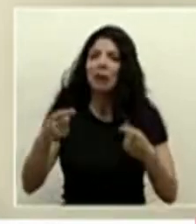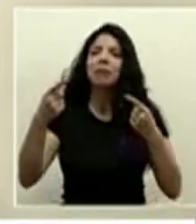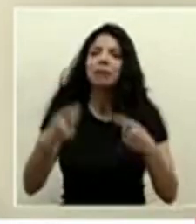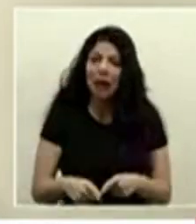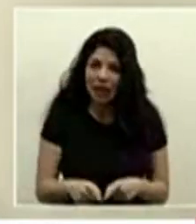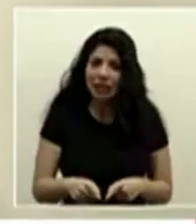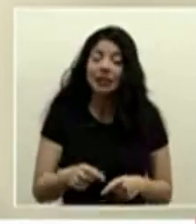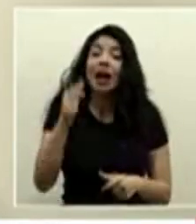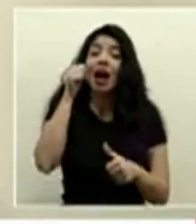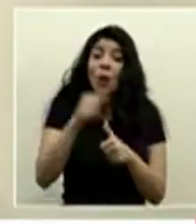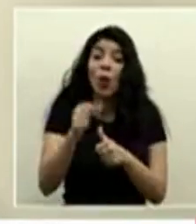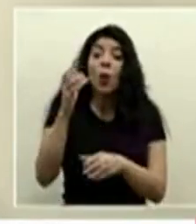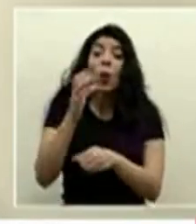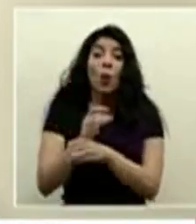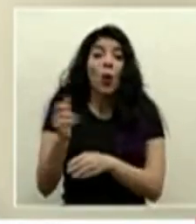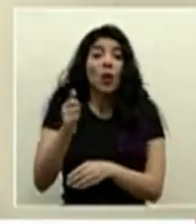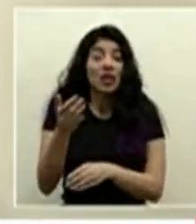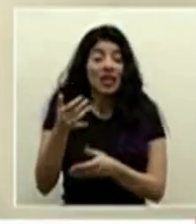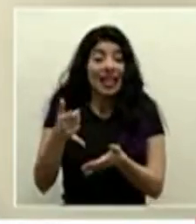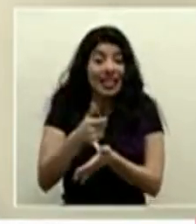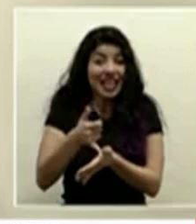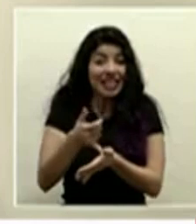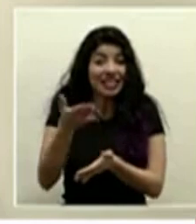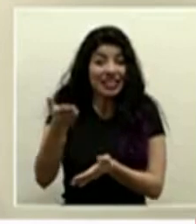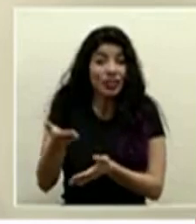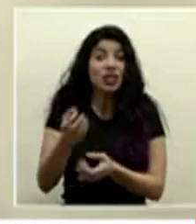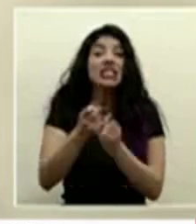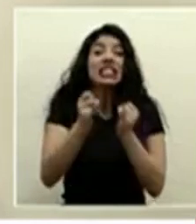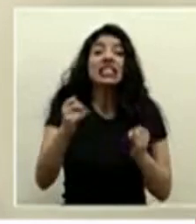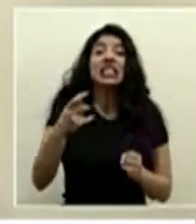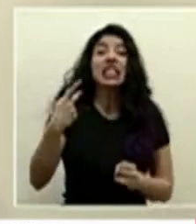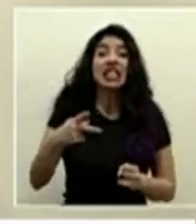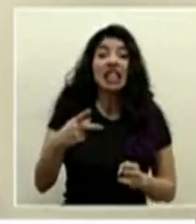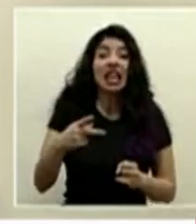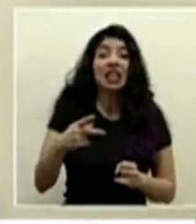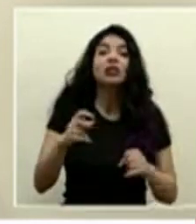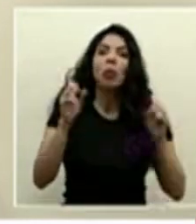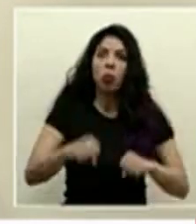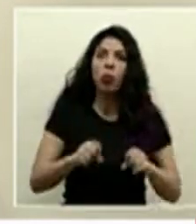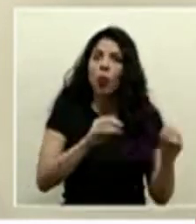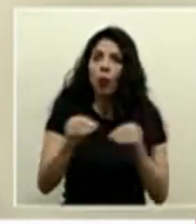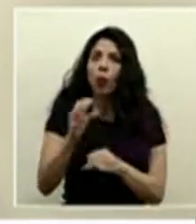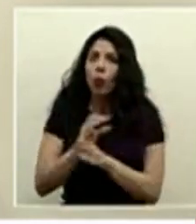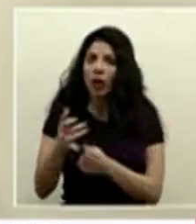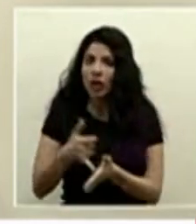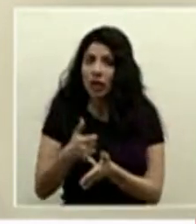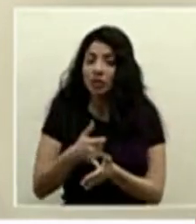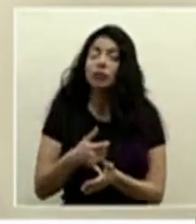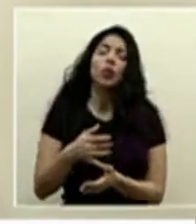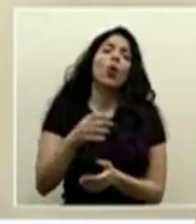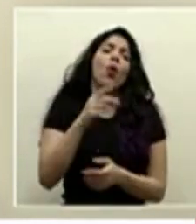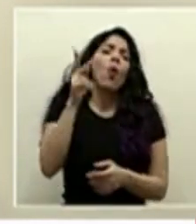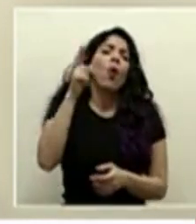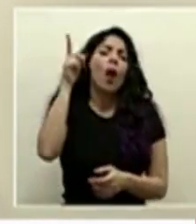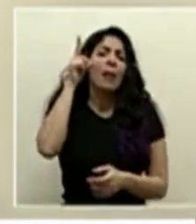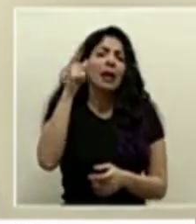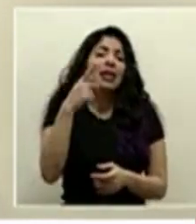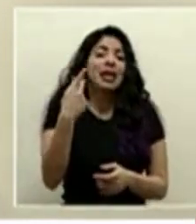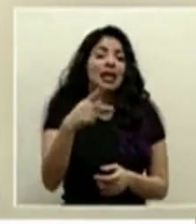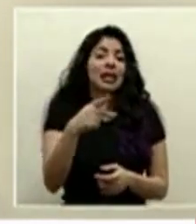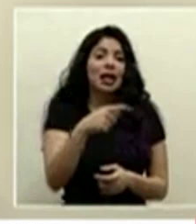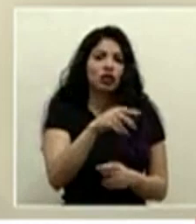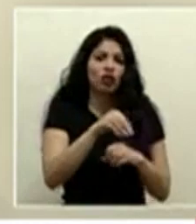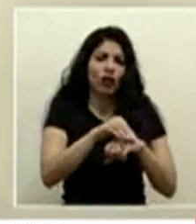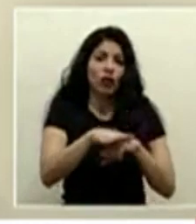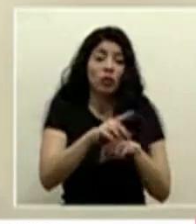también hemos tenido personas en cuidados intensivos sin factores de riesgo o sea que no solamente hablar de que obviamente los factores de riesgo influyen mucho pero también